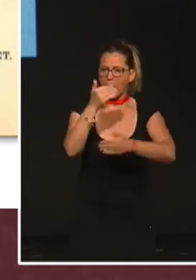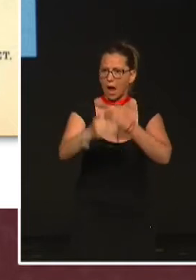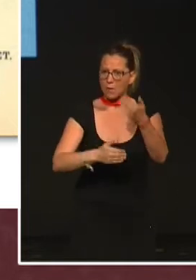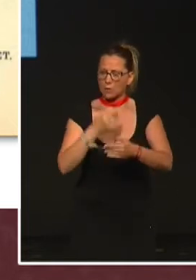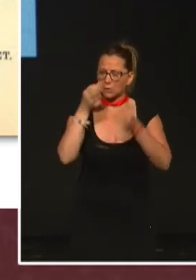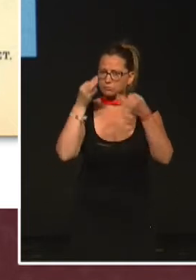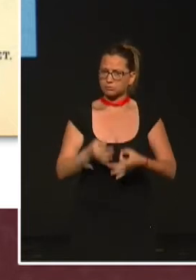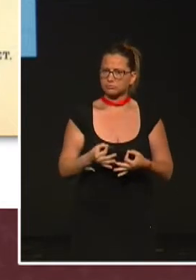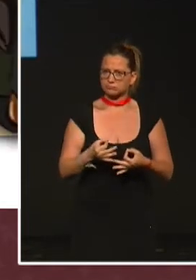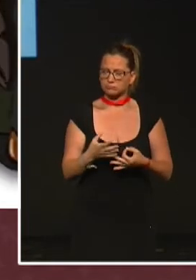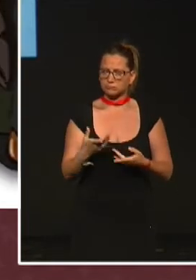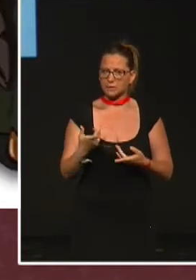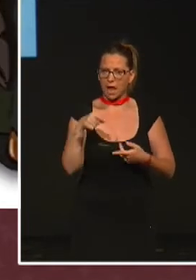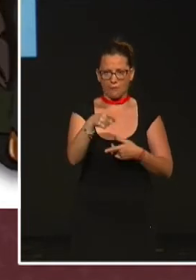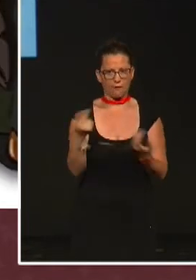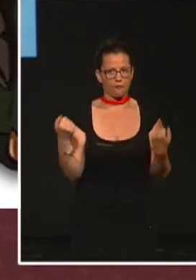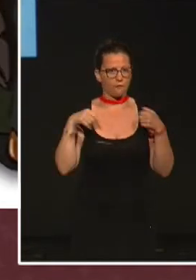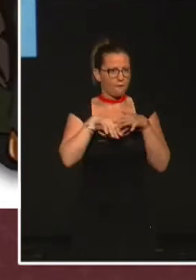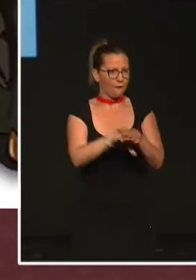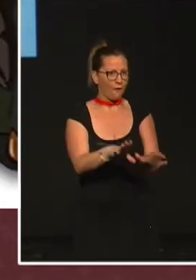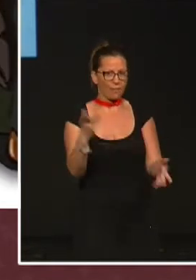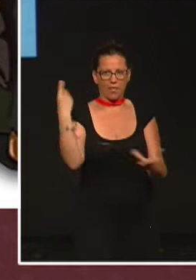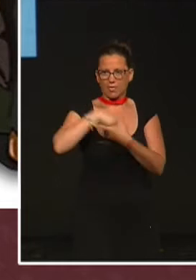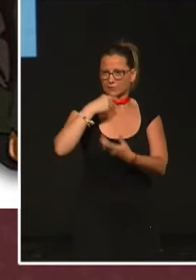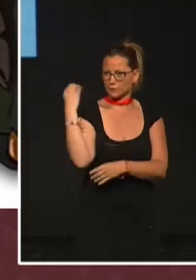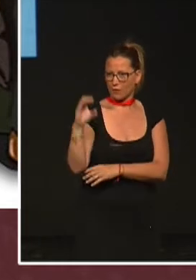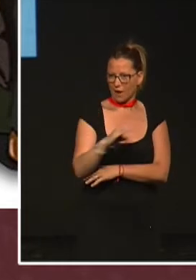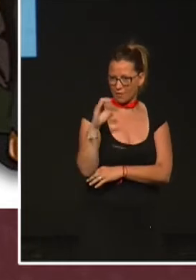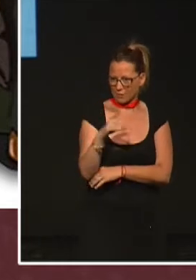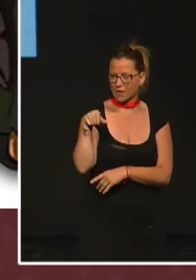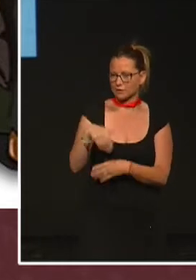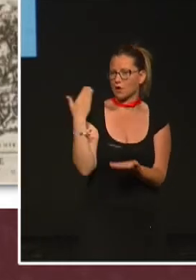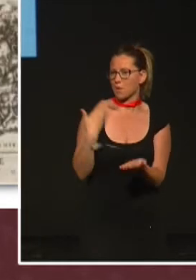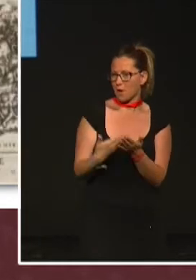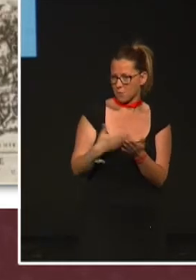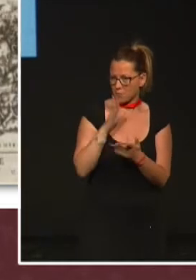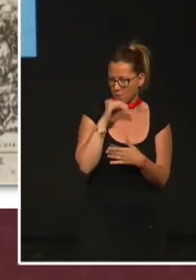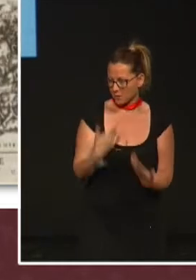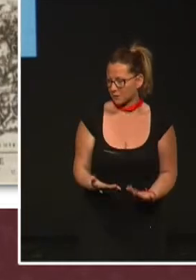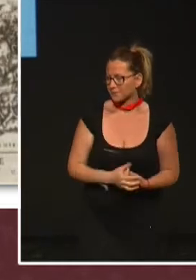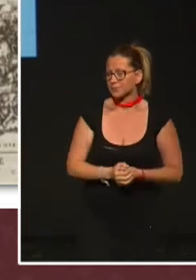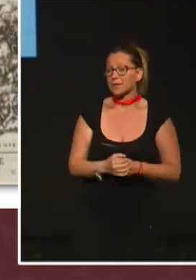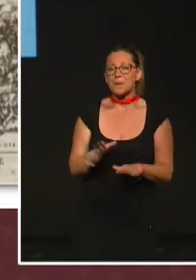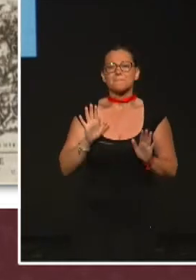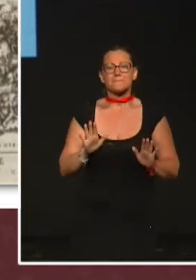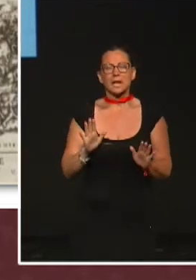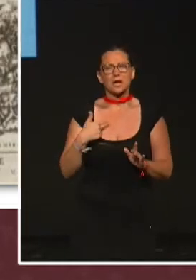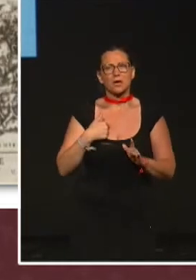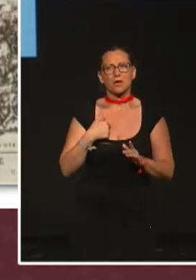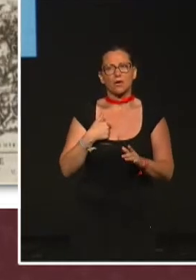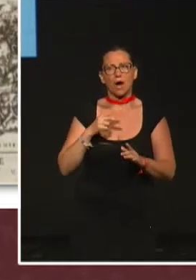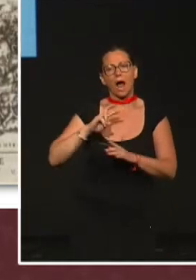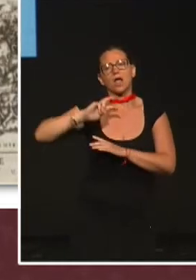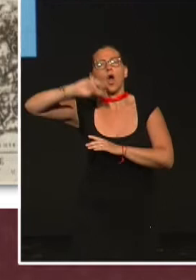llegó a convertirse en todo un influencer de la ciencia. Y eso lo vamos a comprobar en esta charla. Pero tampoco quiero dejarme atrás a otro